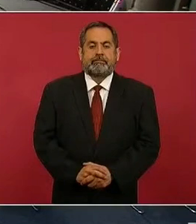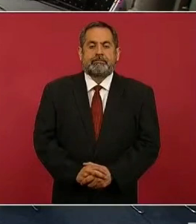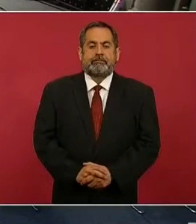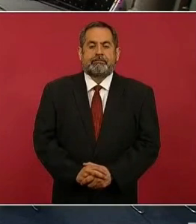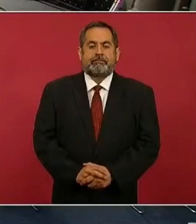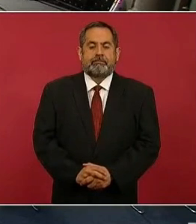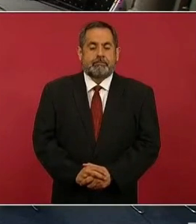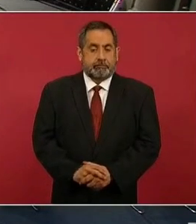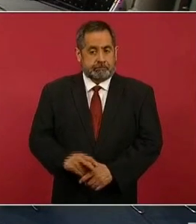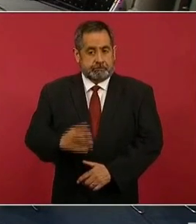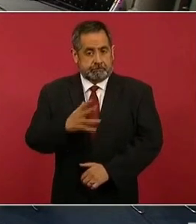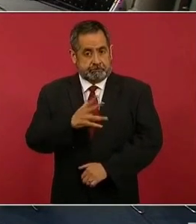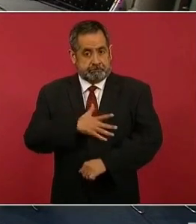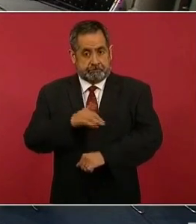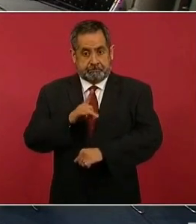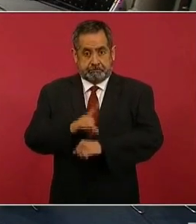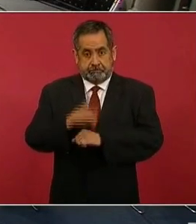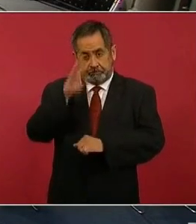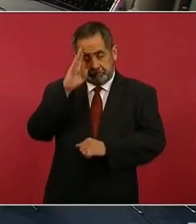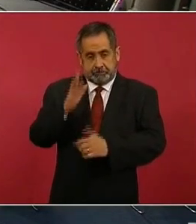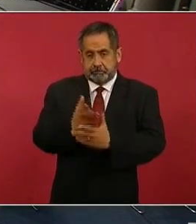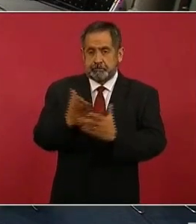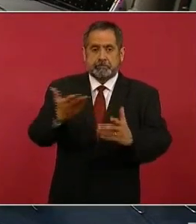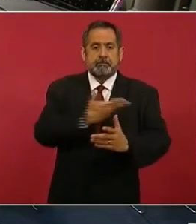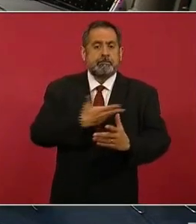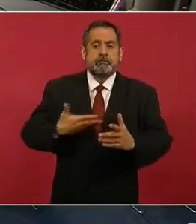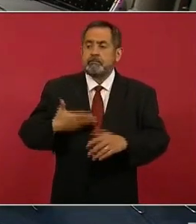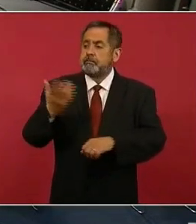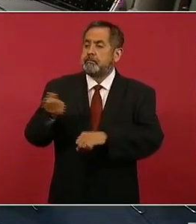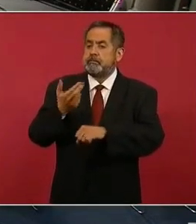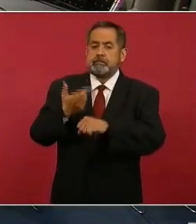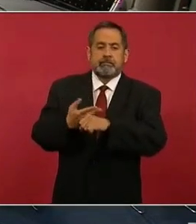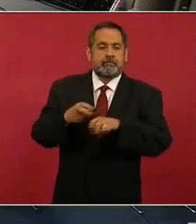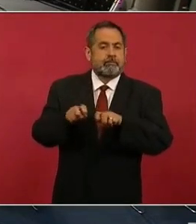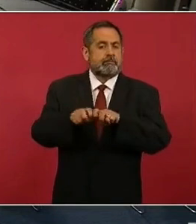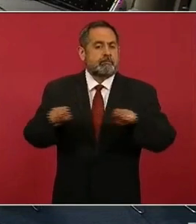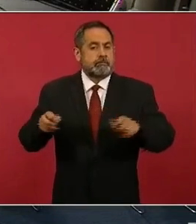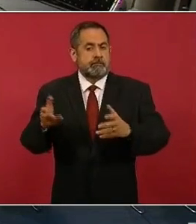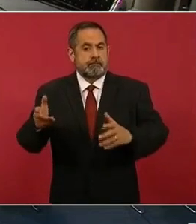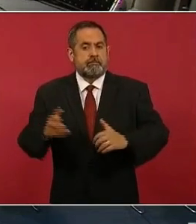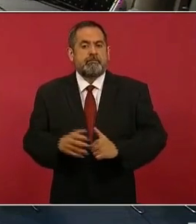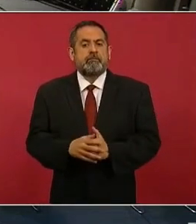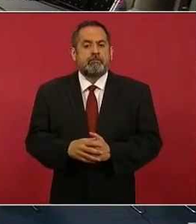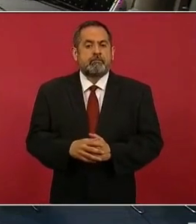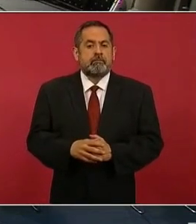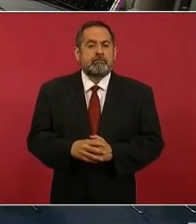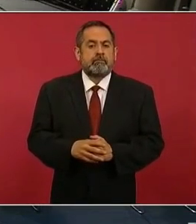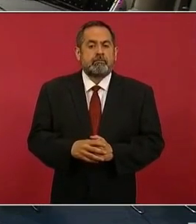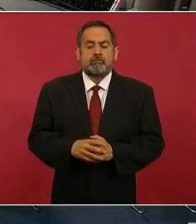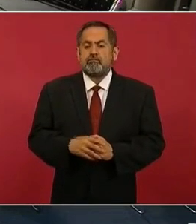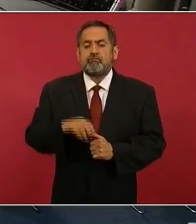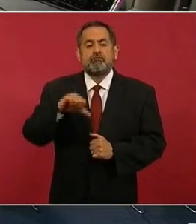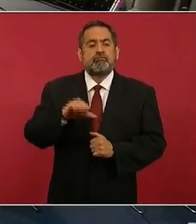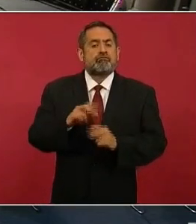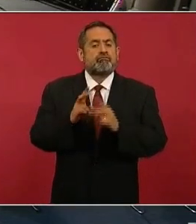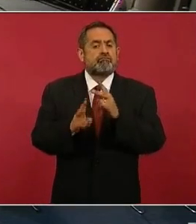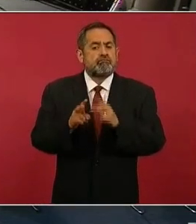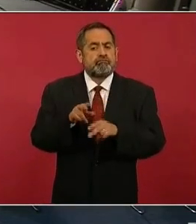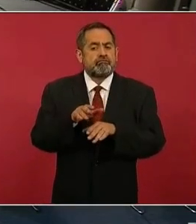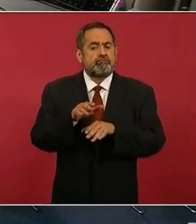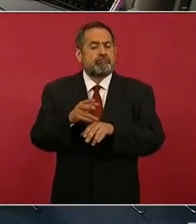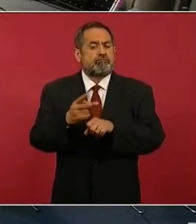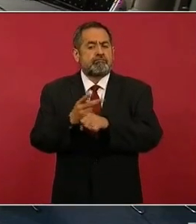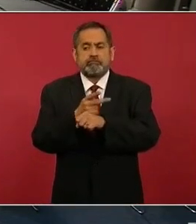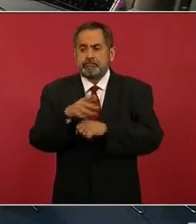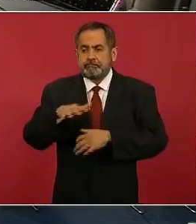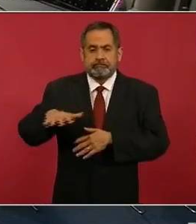Buenos días, señor presidente, buenos días, secretarias, secretarios, compañeros, buenos días. Vamos a platicar un poco de los avances que tenemos en